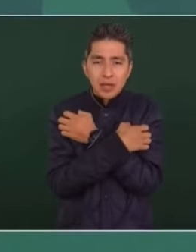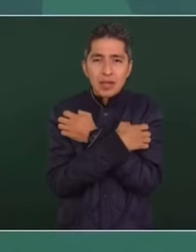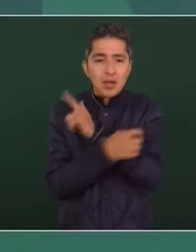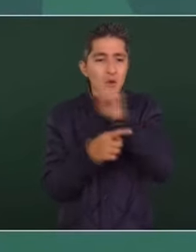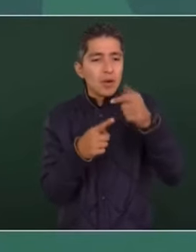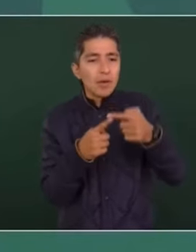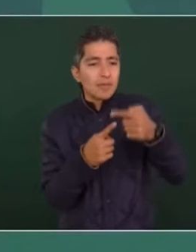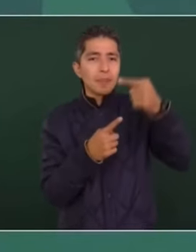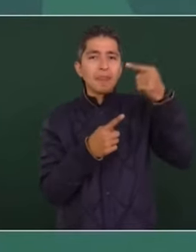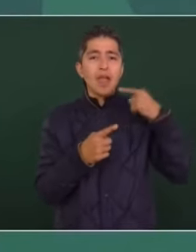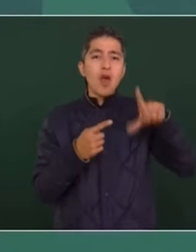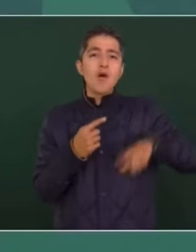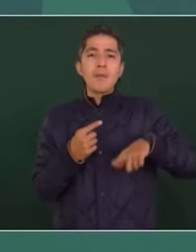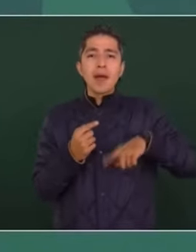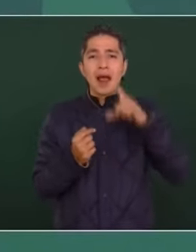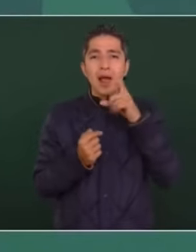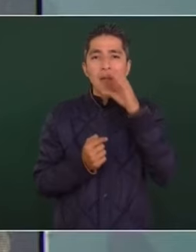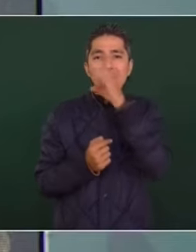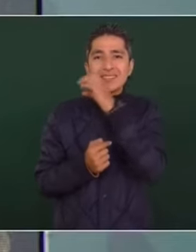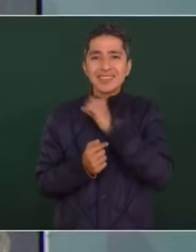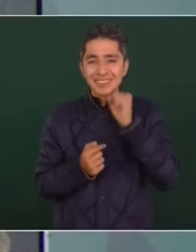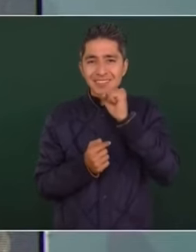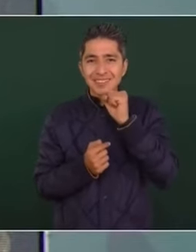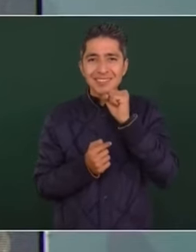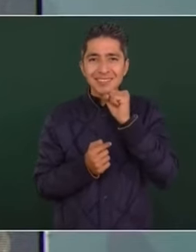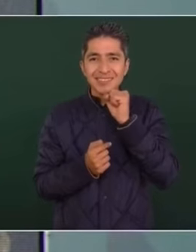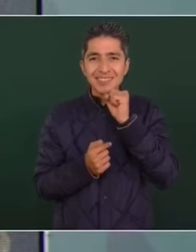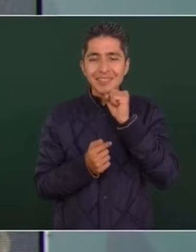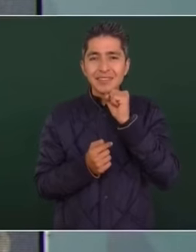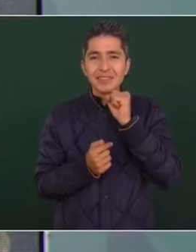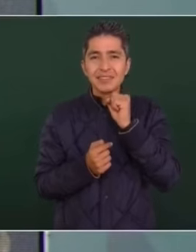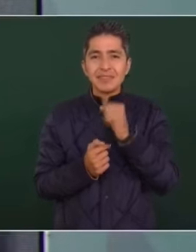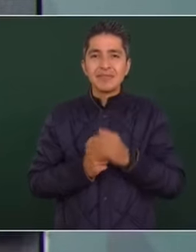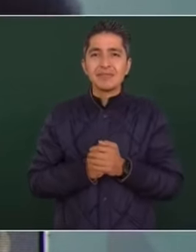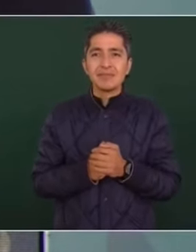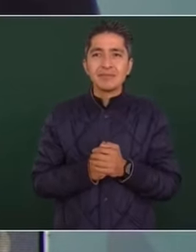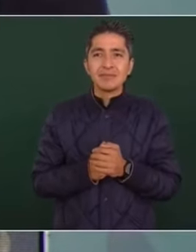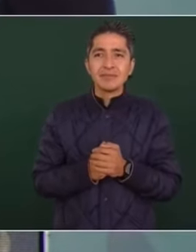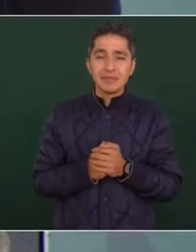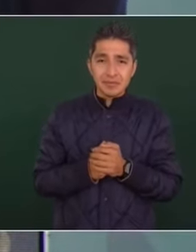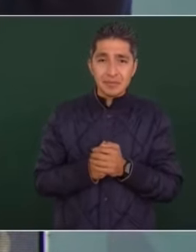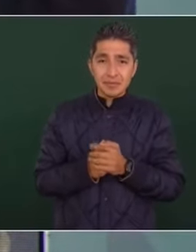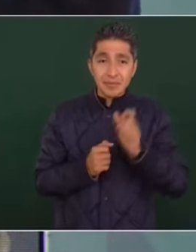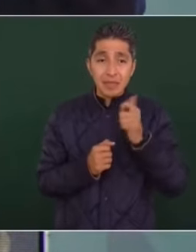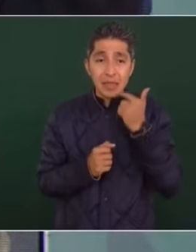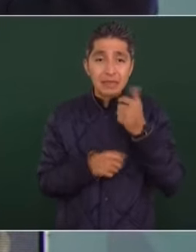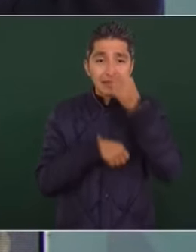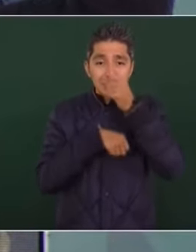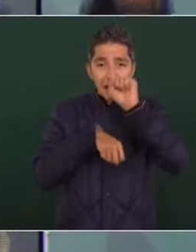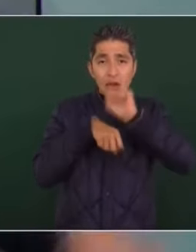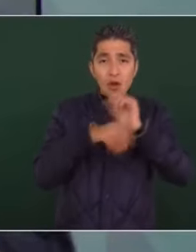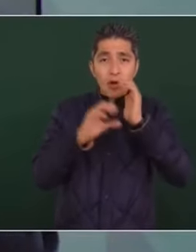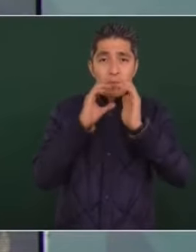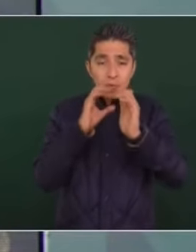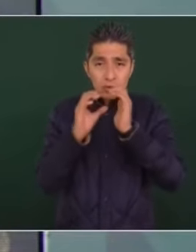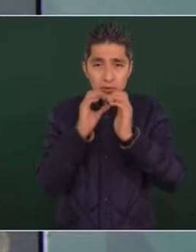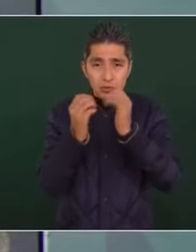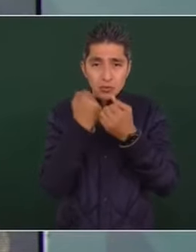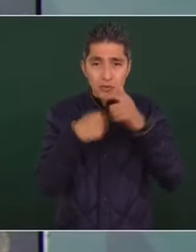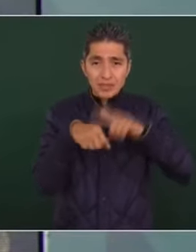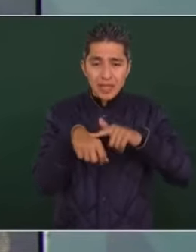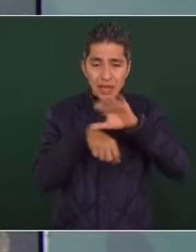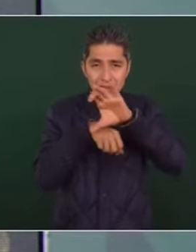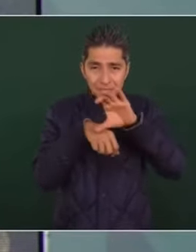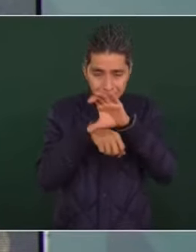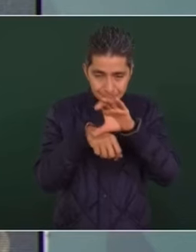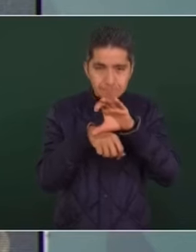gobernador de Aguascalientes, o sea, fue secretario de Comunicación de